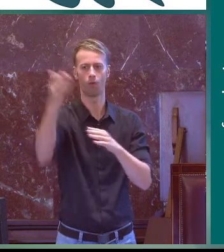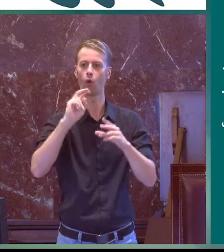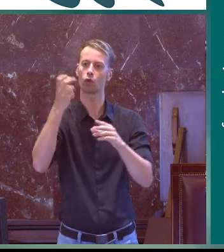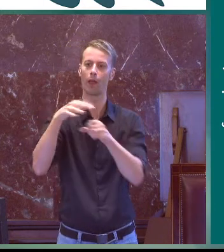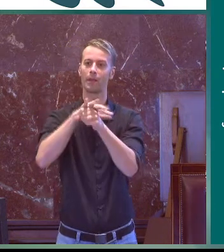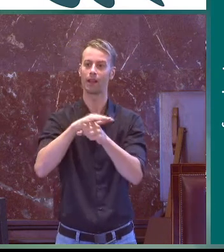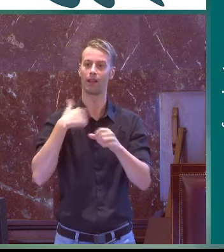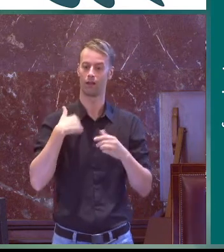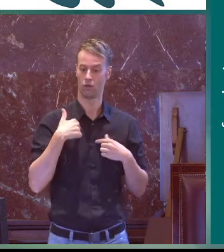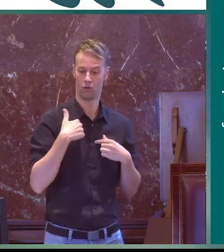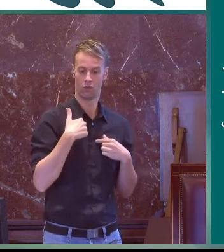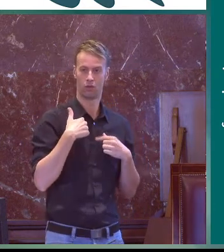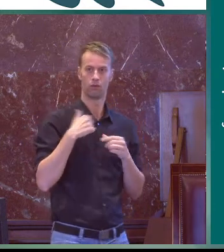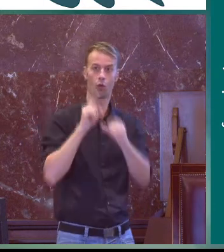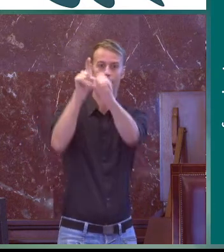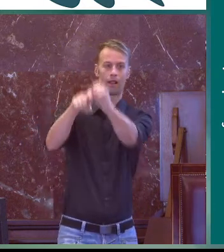conjunto nos influyen a nosotros.